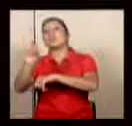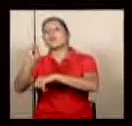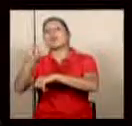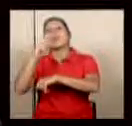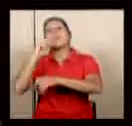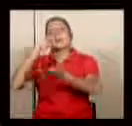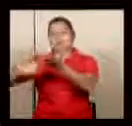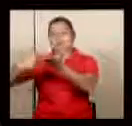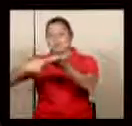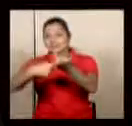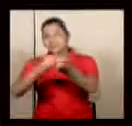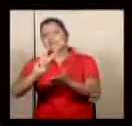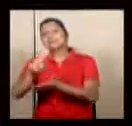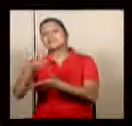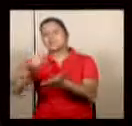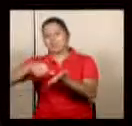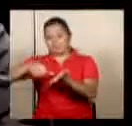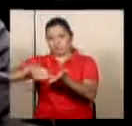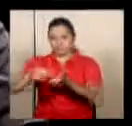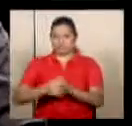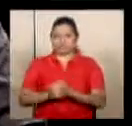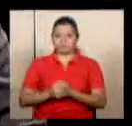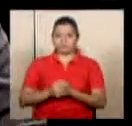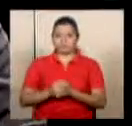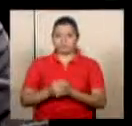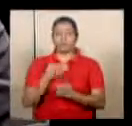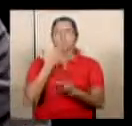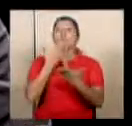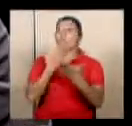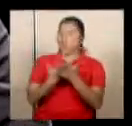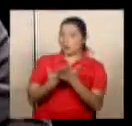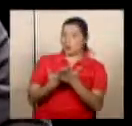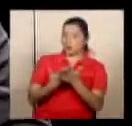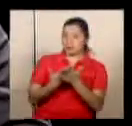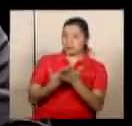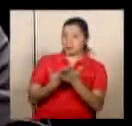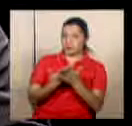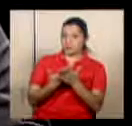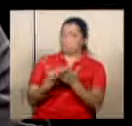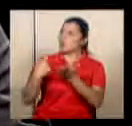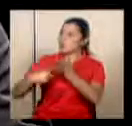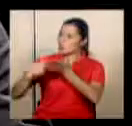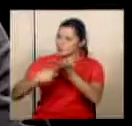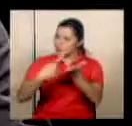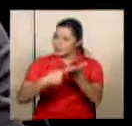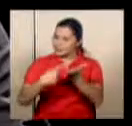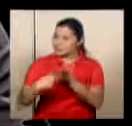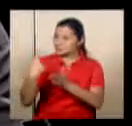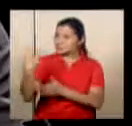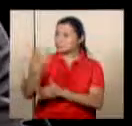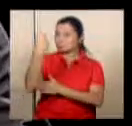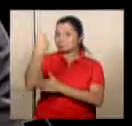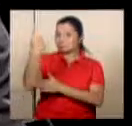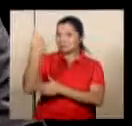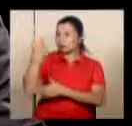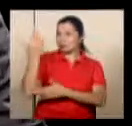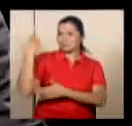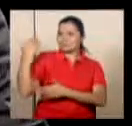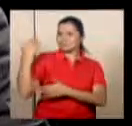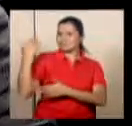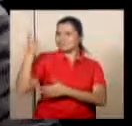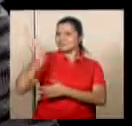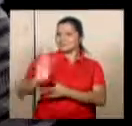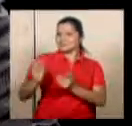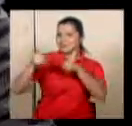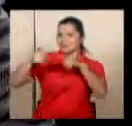y votación en segundo debate bueno ha sido una discusión única yo creo porque en los últimos años no habíamos visto